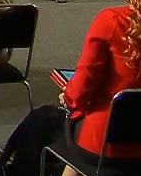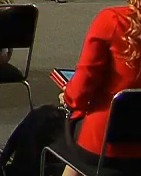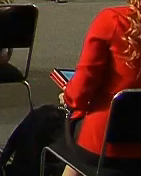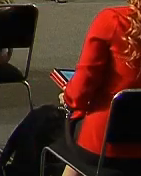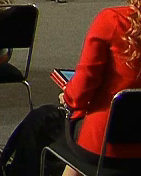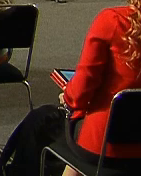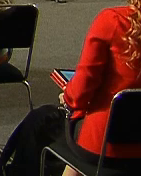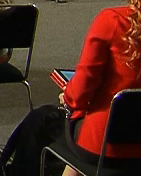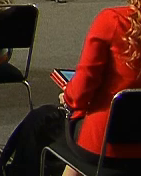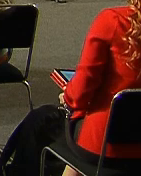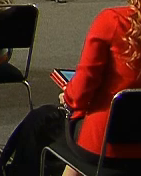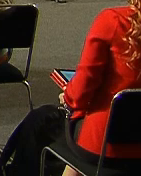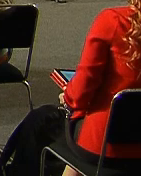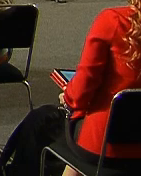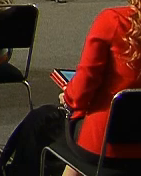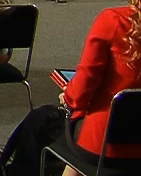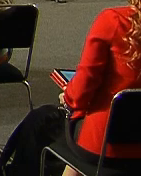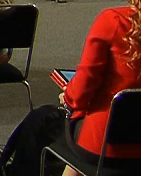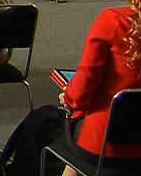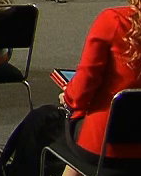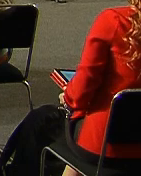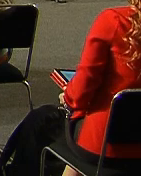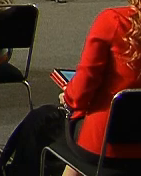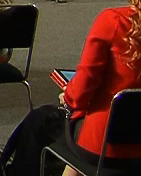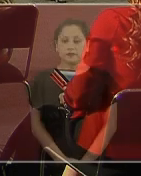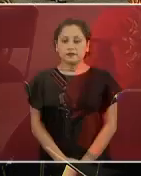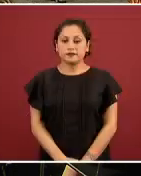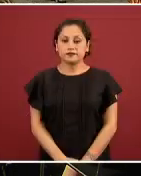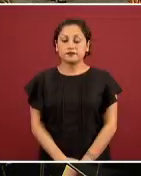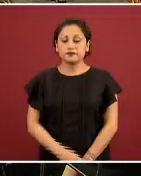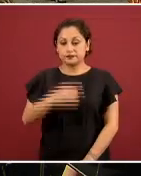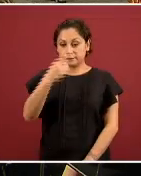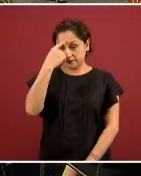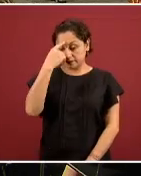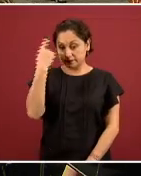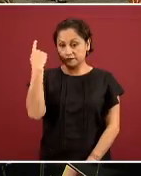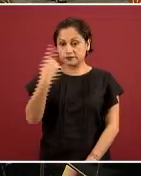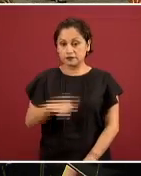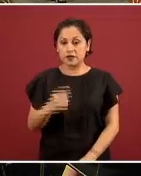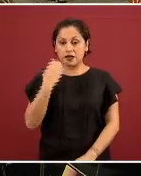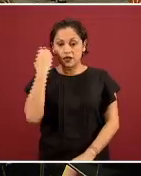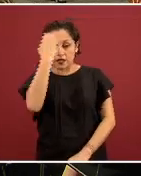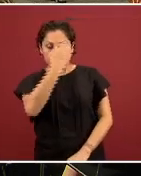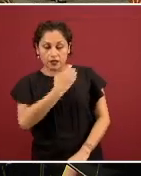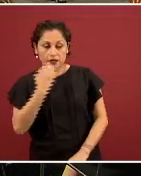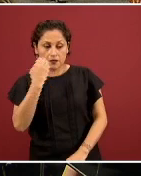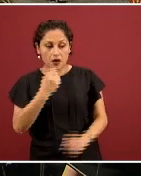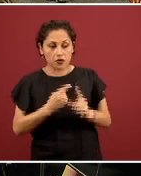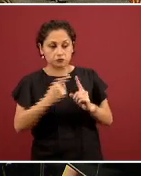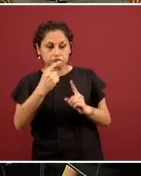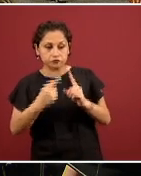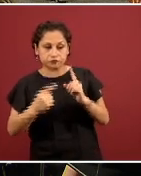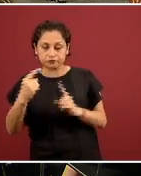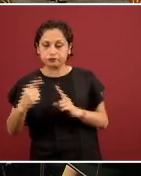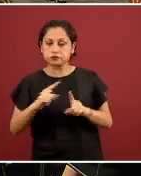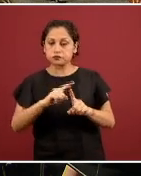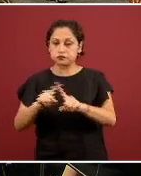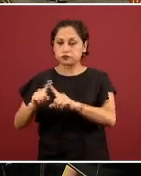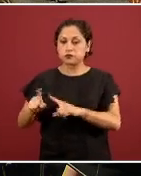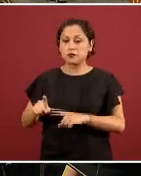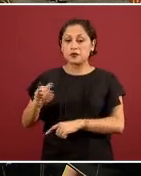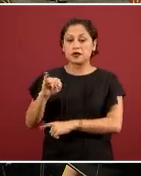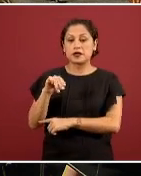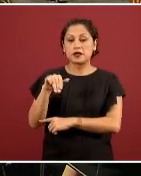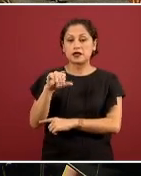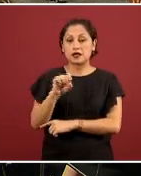de la presión, el volumen, una serie de parámetros que se usan en esto. El Instituto Mexicano del Seguro Social tiene un